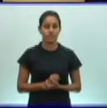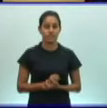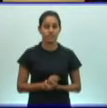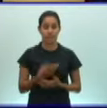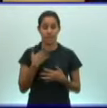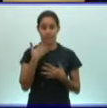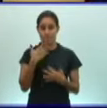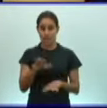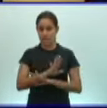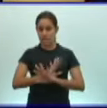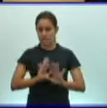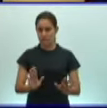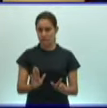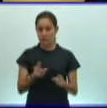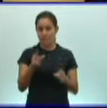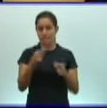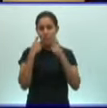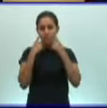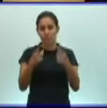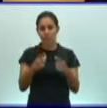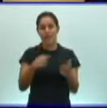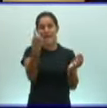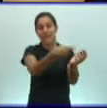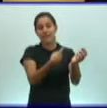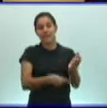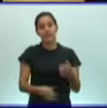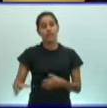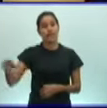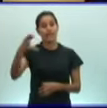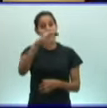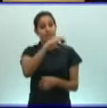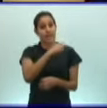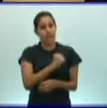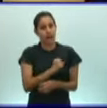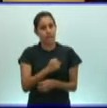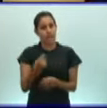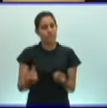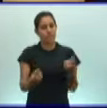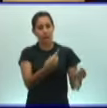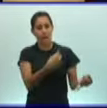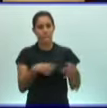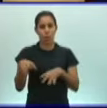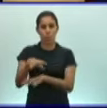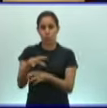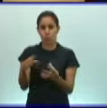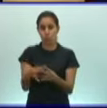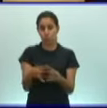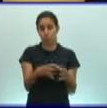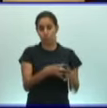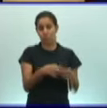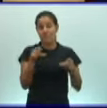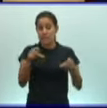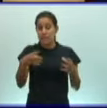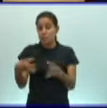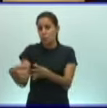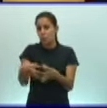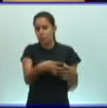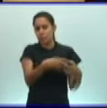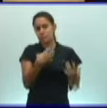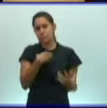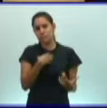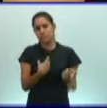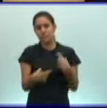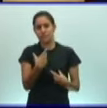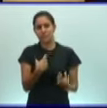Recuerden que no Hemos visto las características generales de ambos grupos. Les decía que estos grupos tienen especies que tienen una importancia